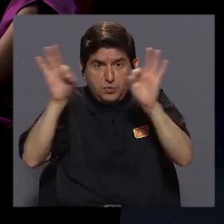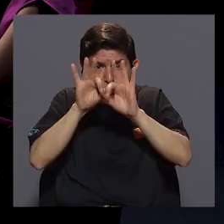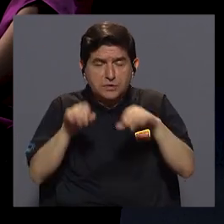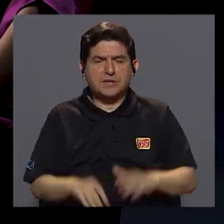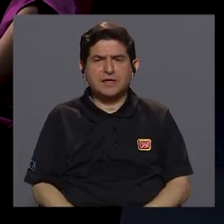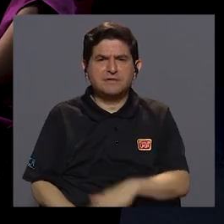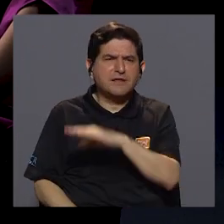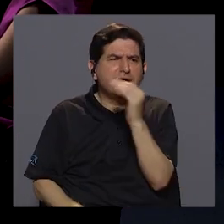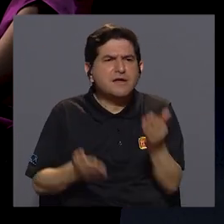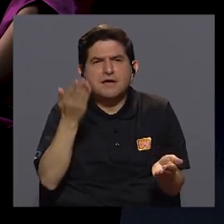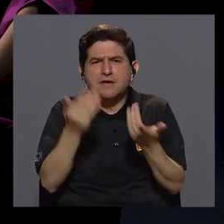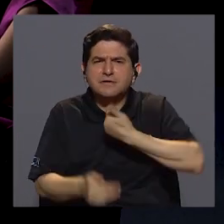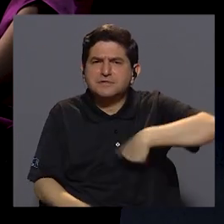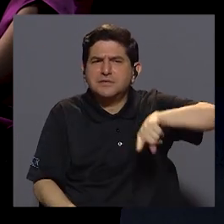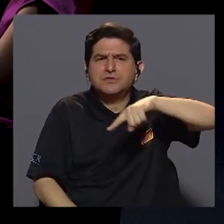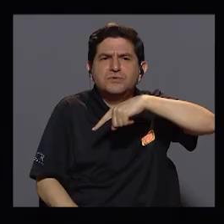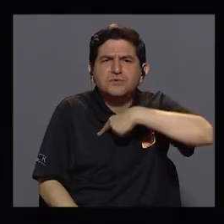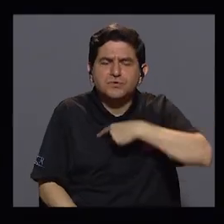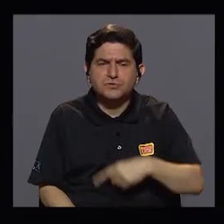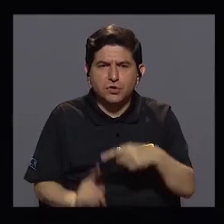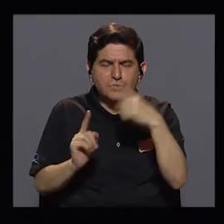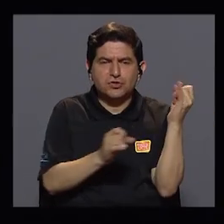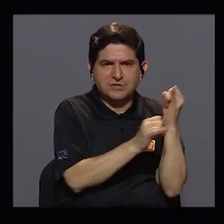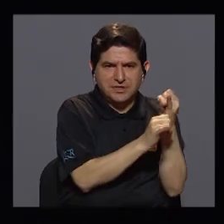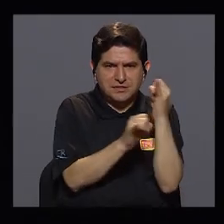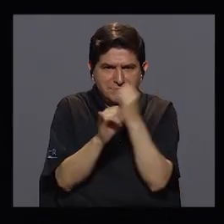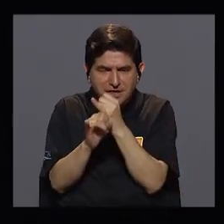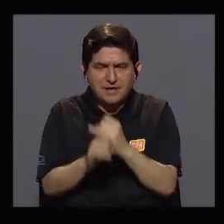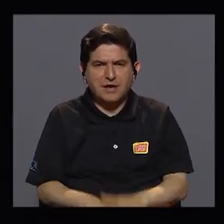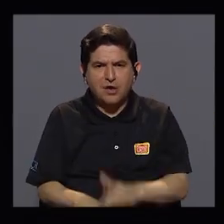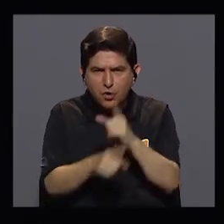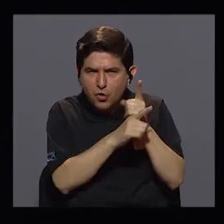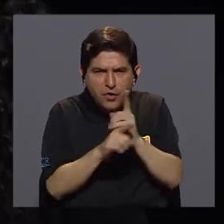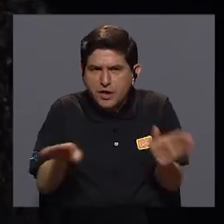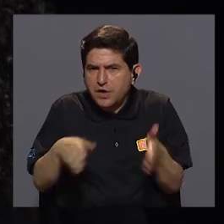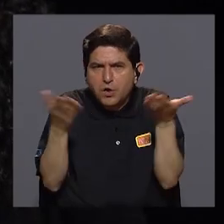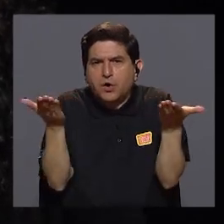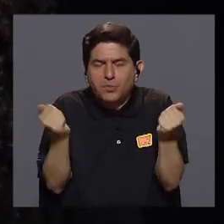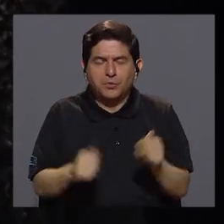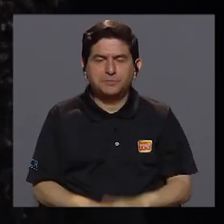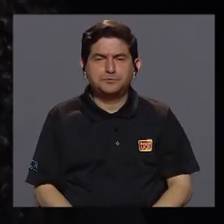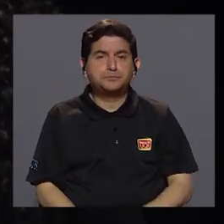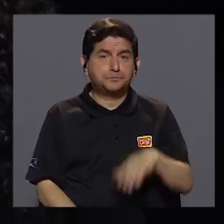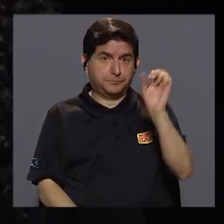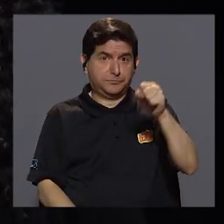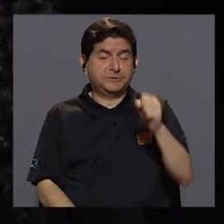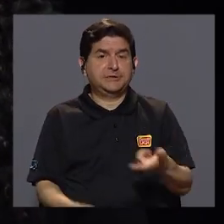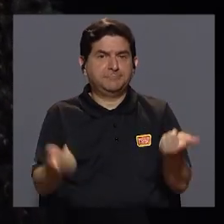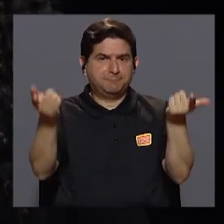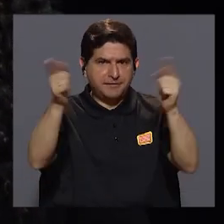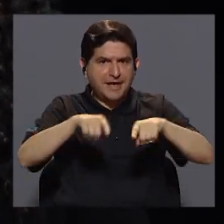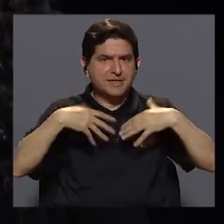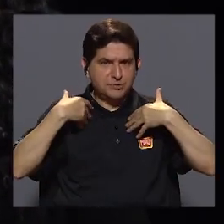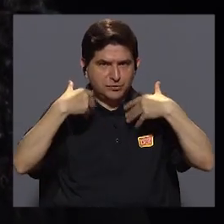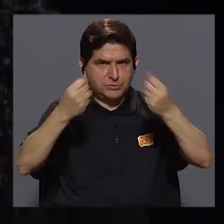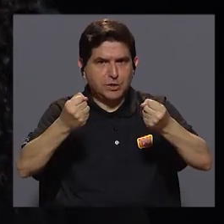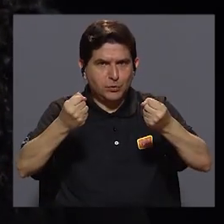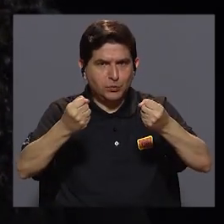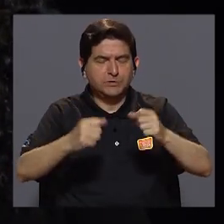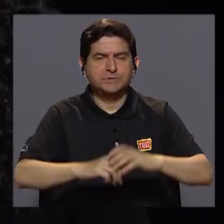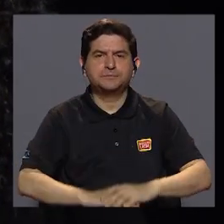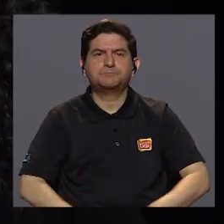y hacia dónde podríamos de algún modo, desde la institucionalidad, hacer correcciones? Por supuesto. En el caso de la salud,